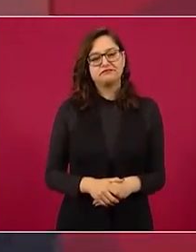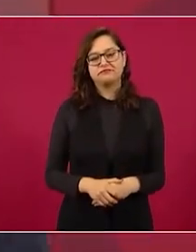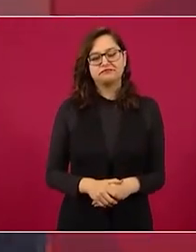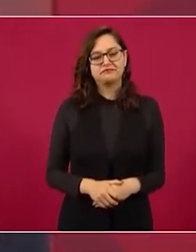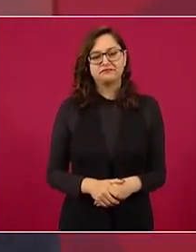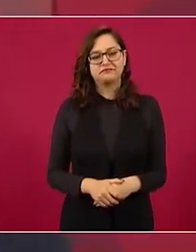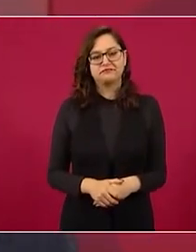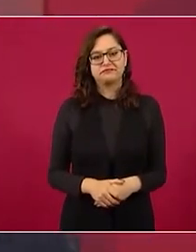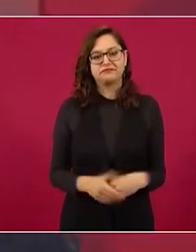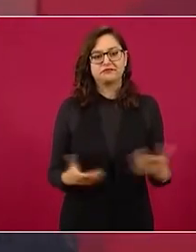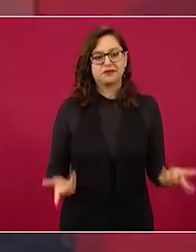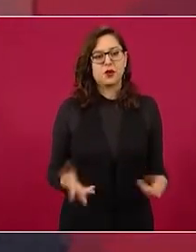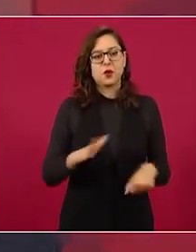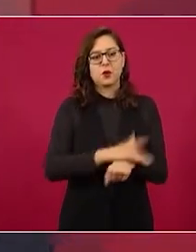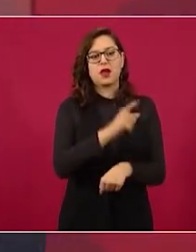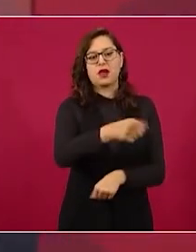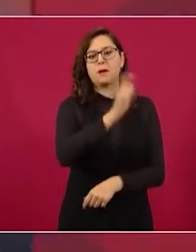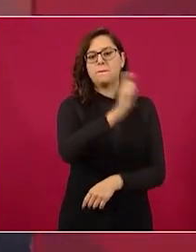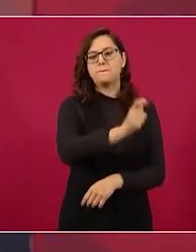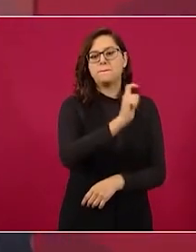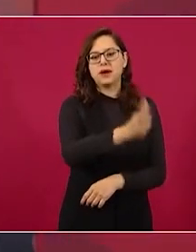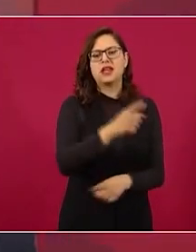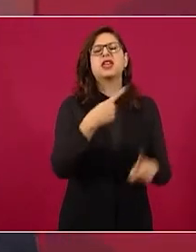con el presupuesto